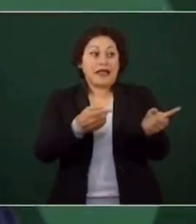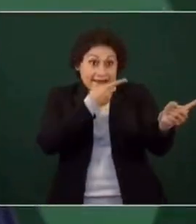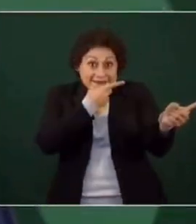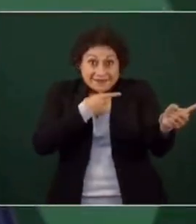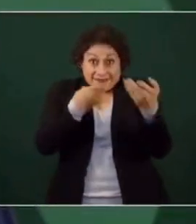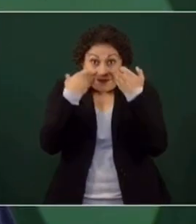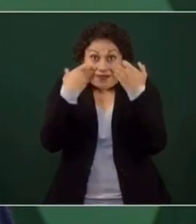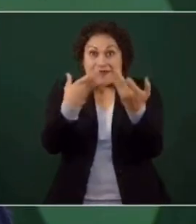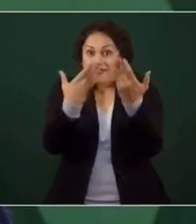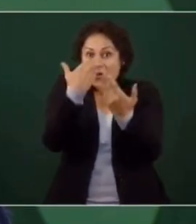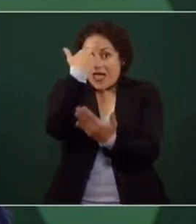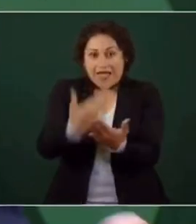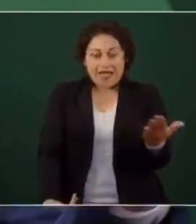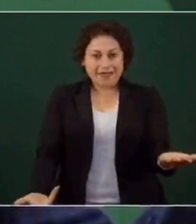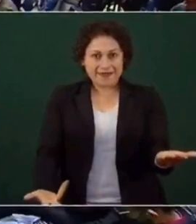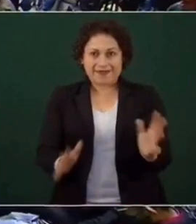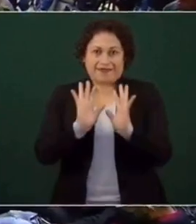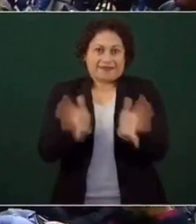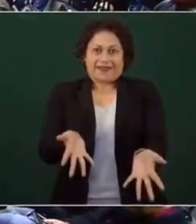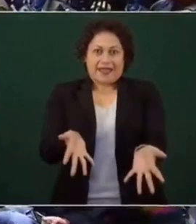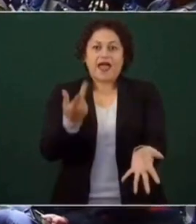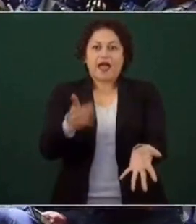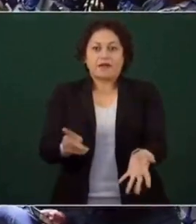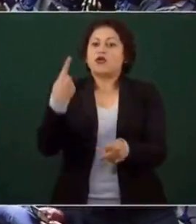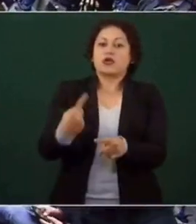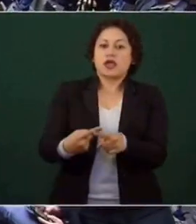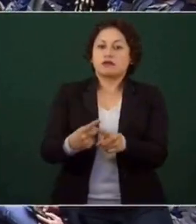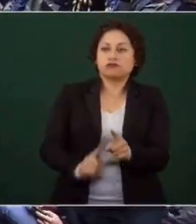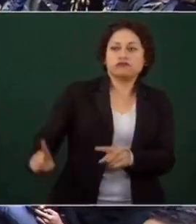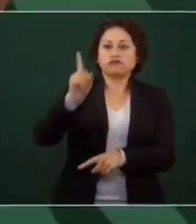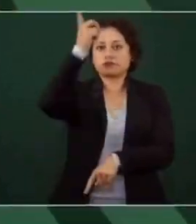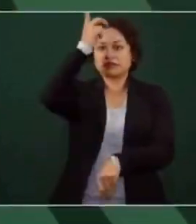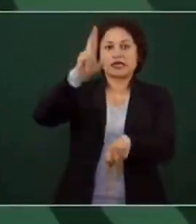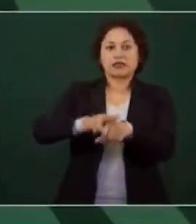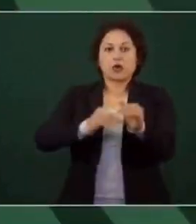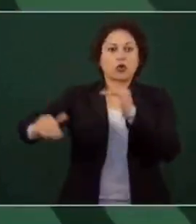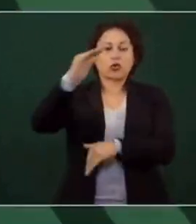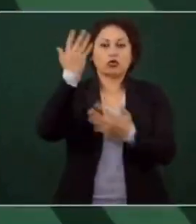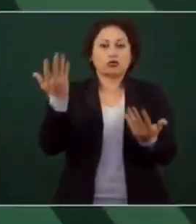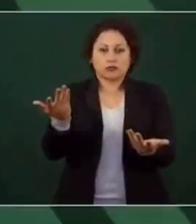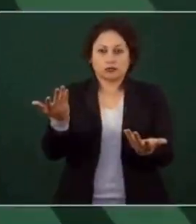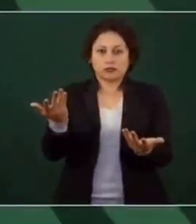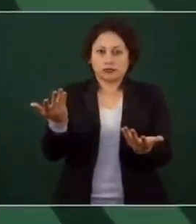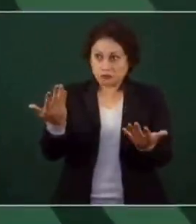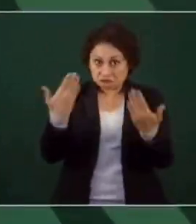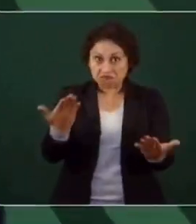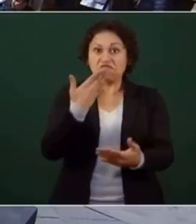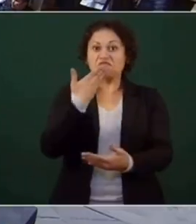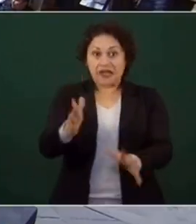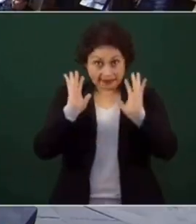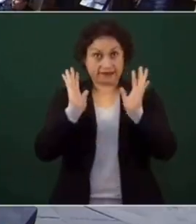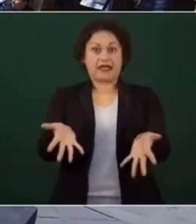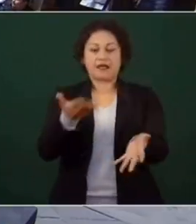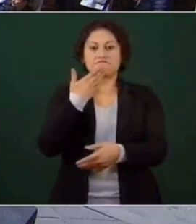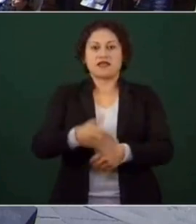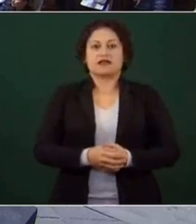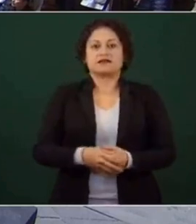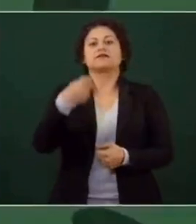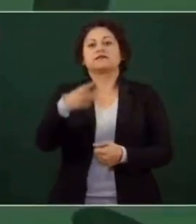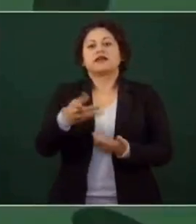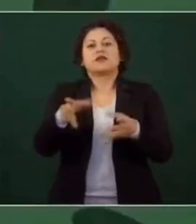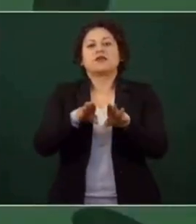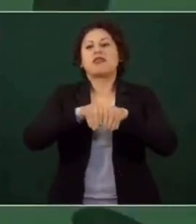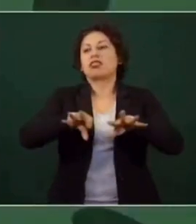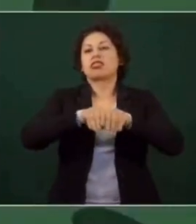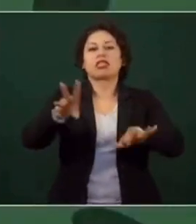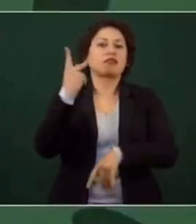no hay delito. Pero que sale el rector. ¡Ah, qué bueno! ¡Qué bueno! O sea, qué bueno que ya... Pero que dejen de estar